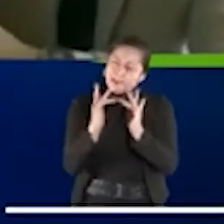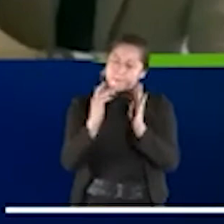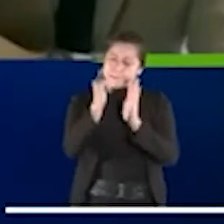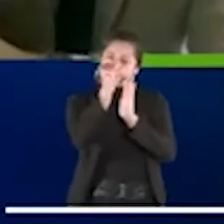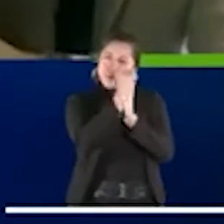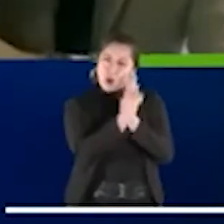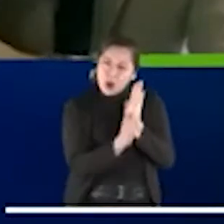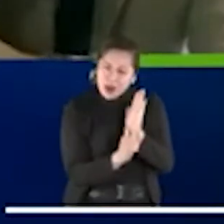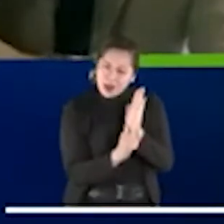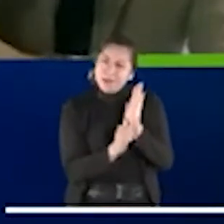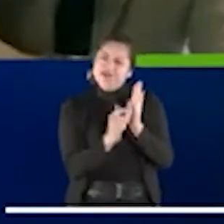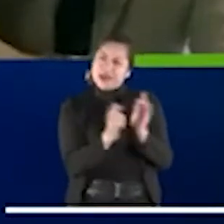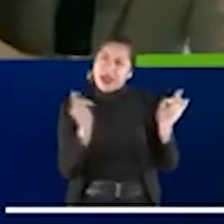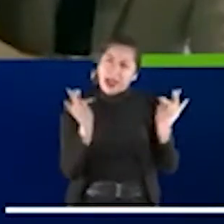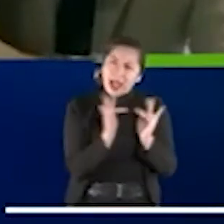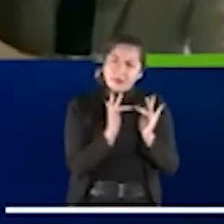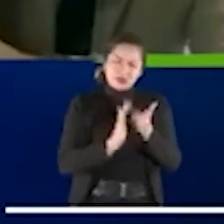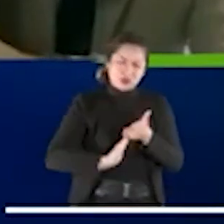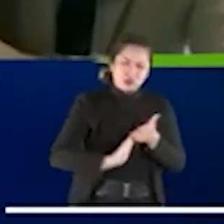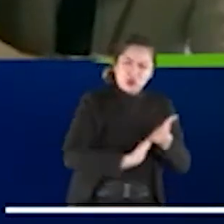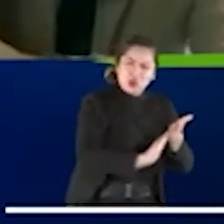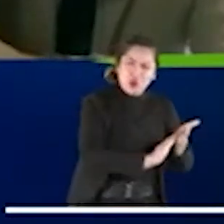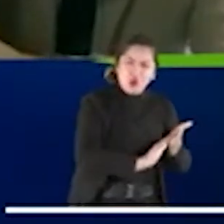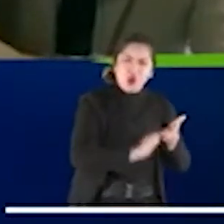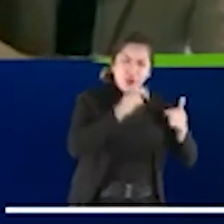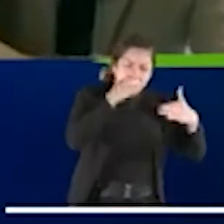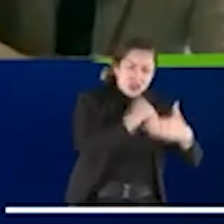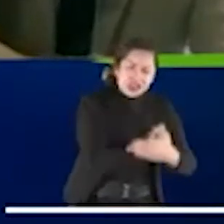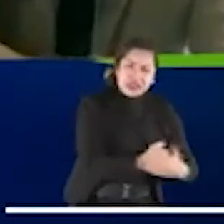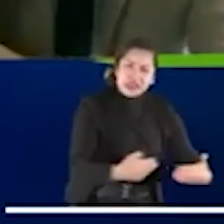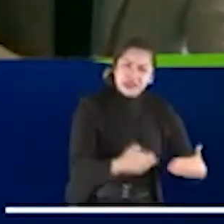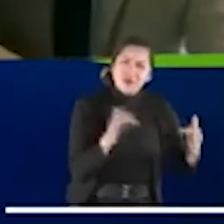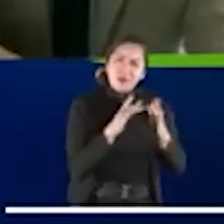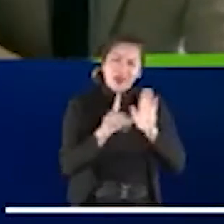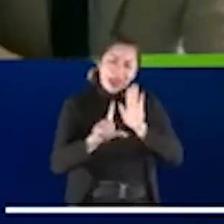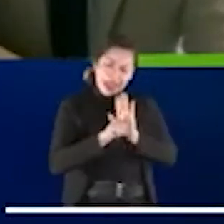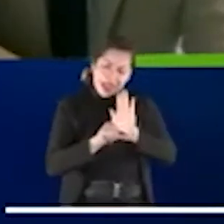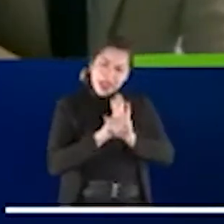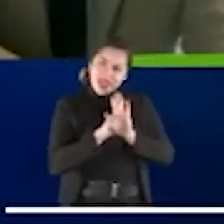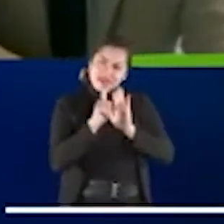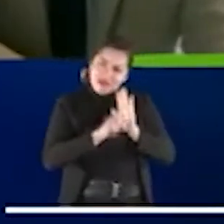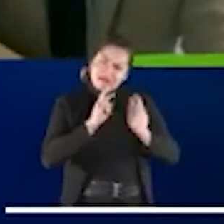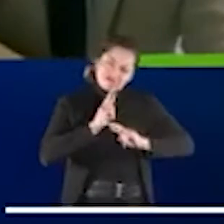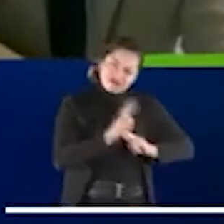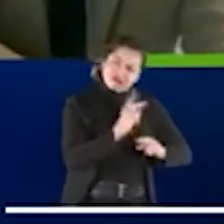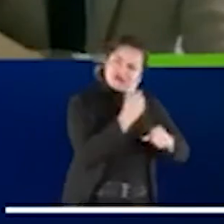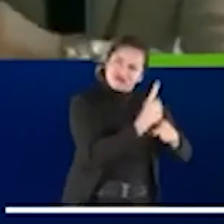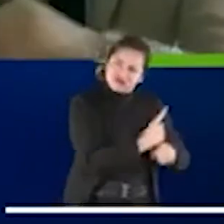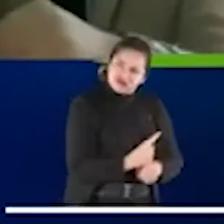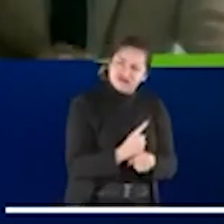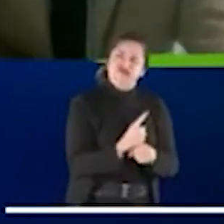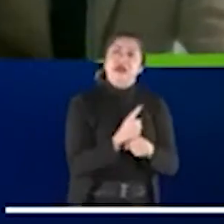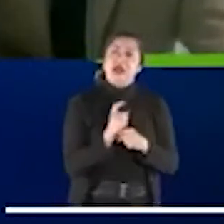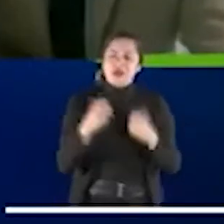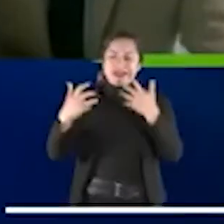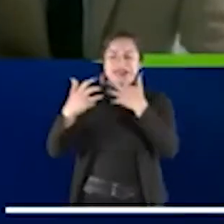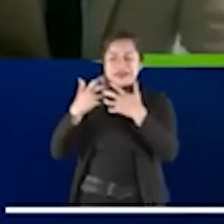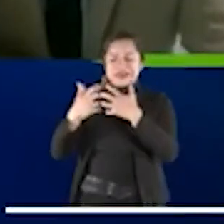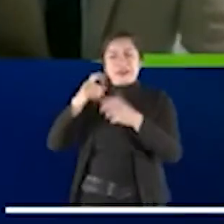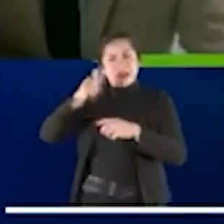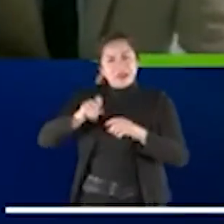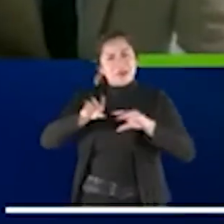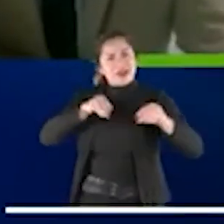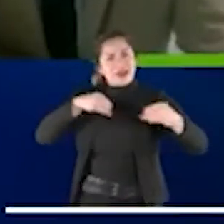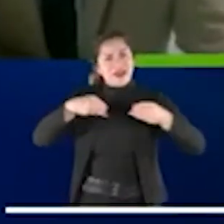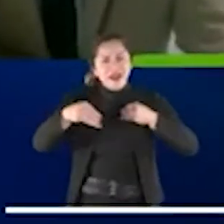solución aportada a niños en conflicto con la ley, cómo vamos a reinventar un sistema que es un poco más resiliente.